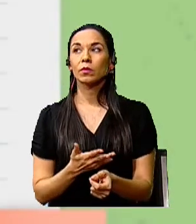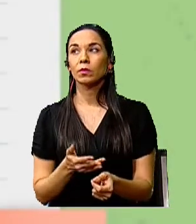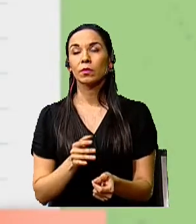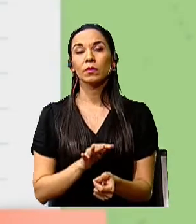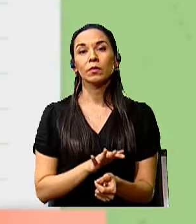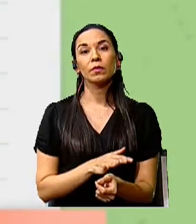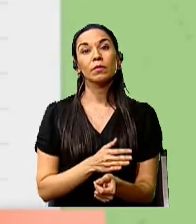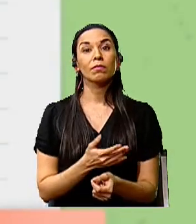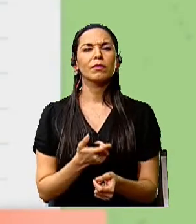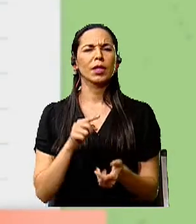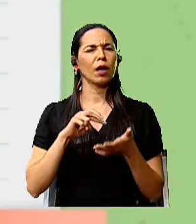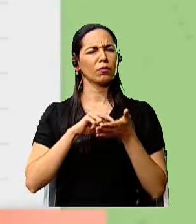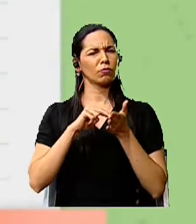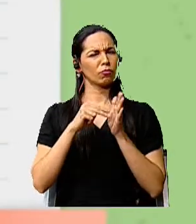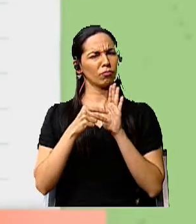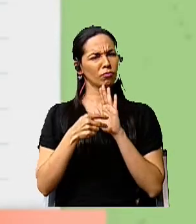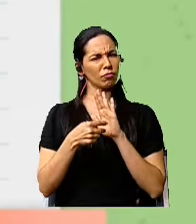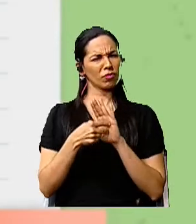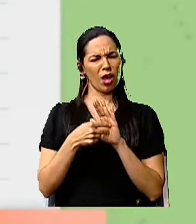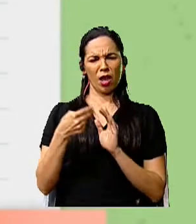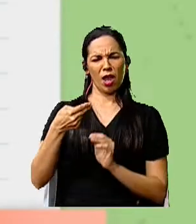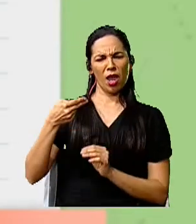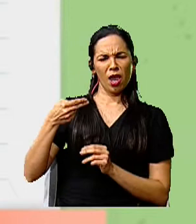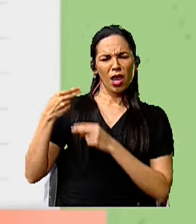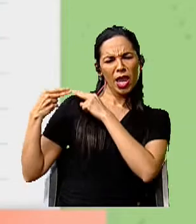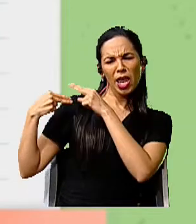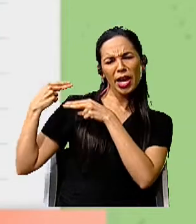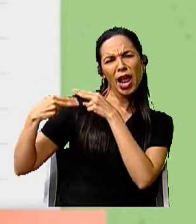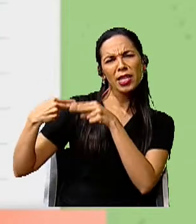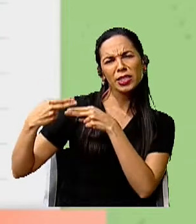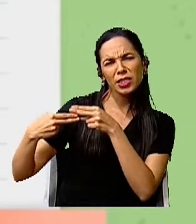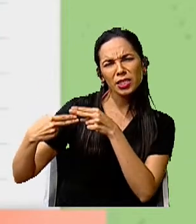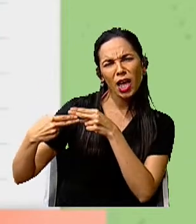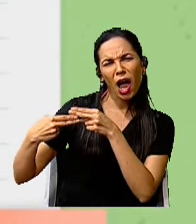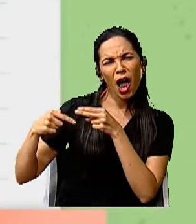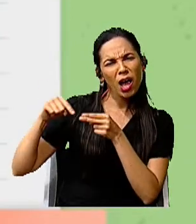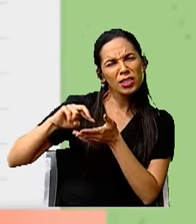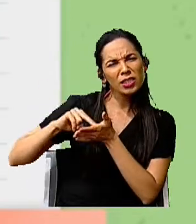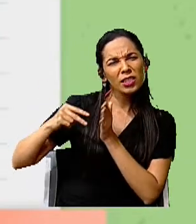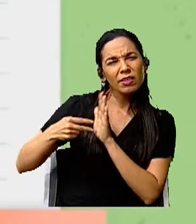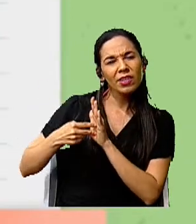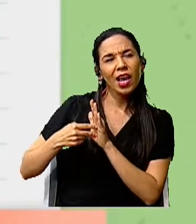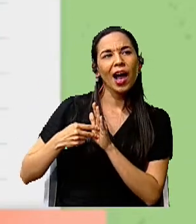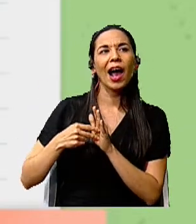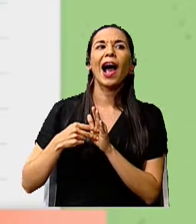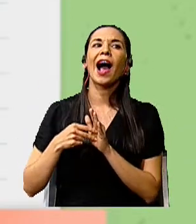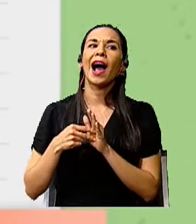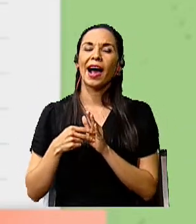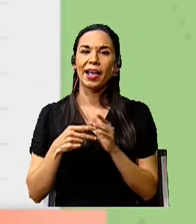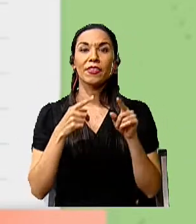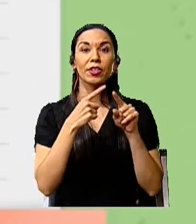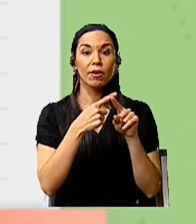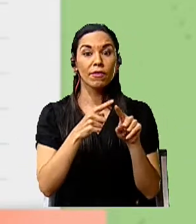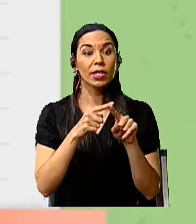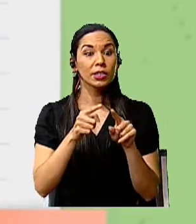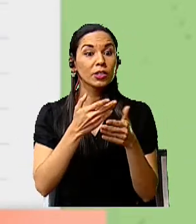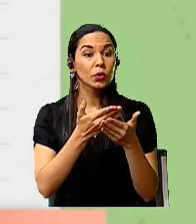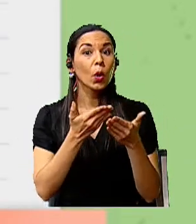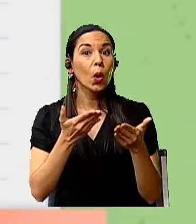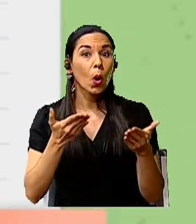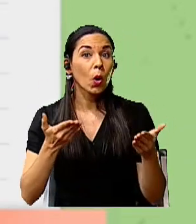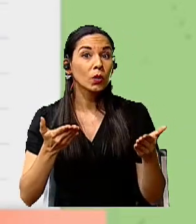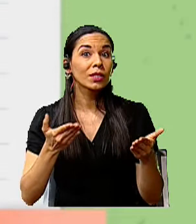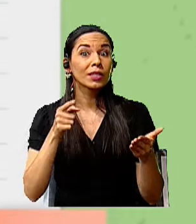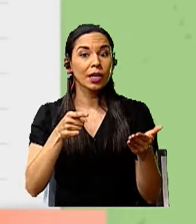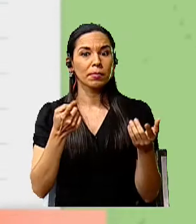¿Qué significa herencia? La herencia son las expresiones o manifestaciones que